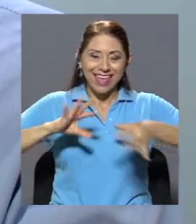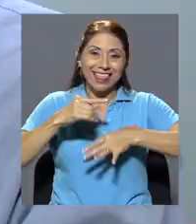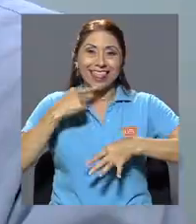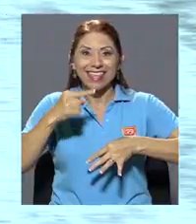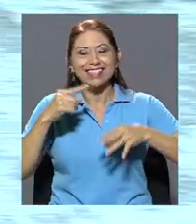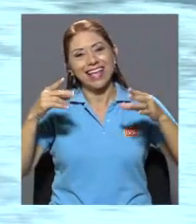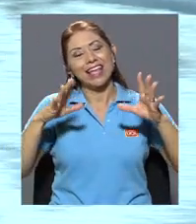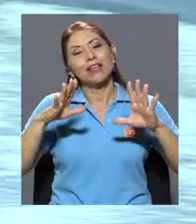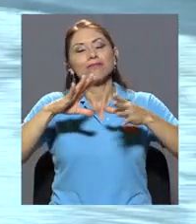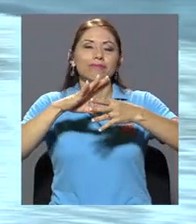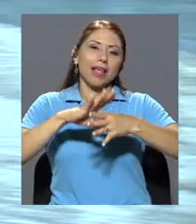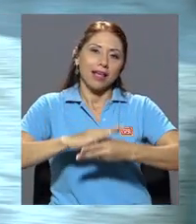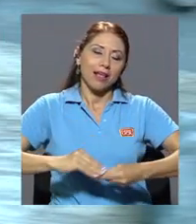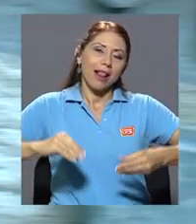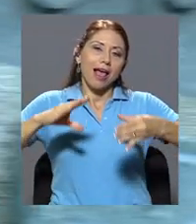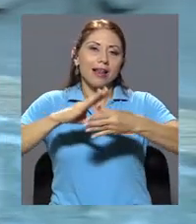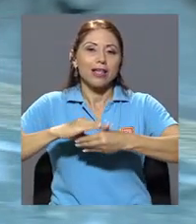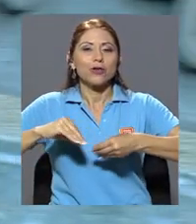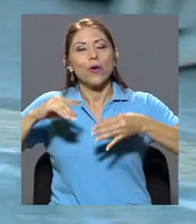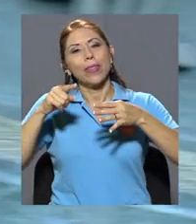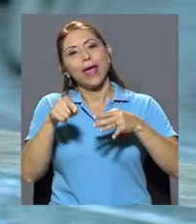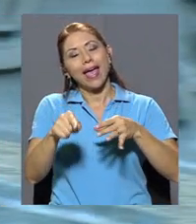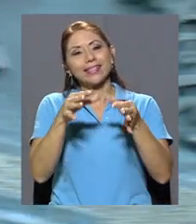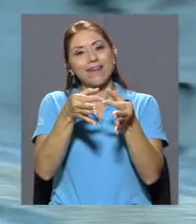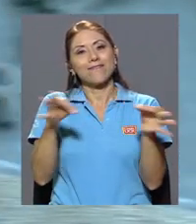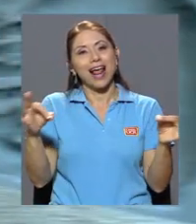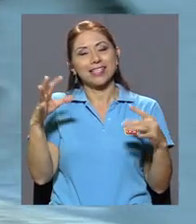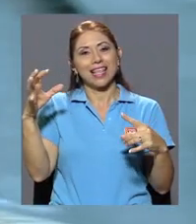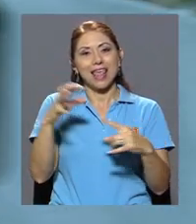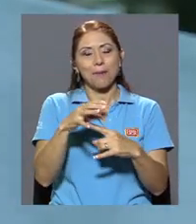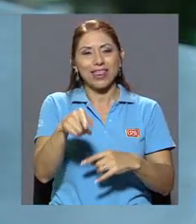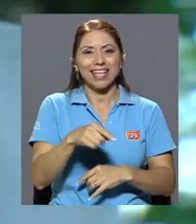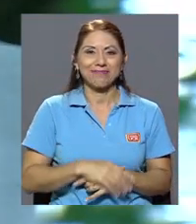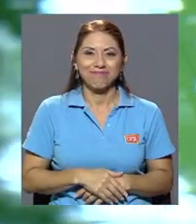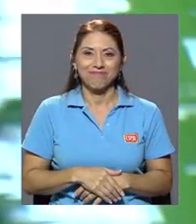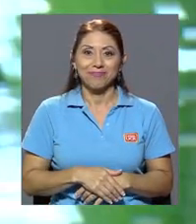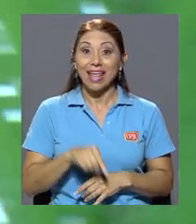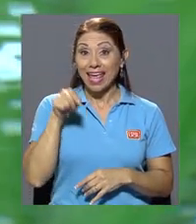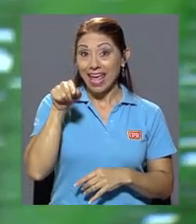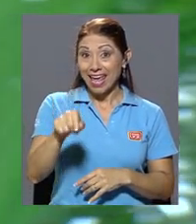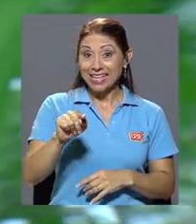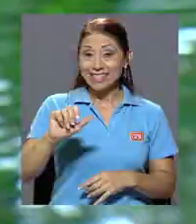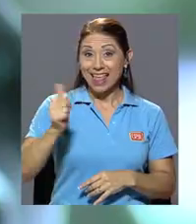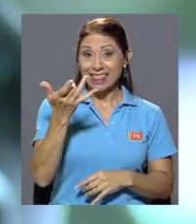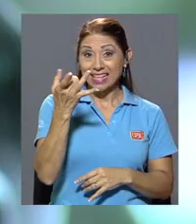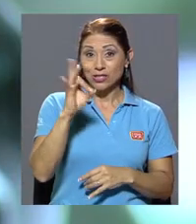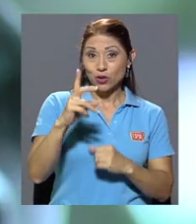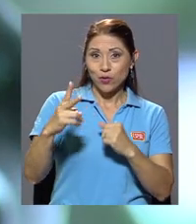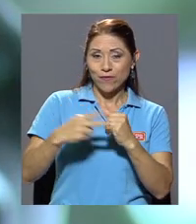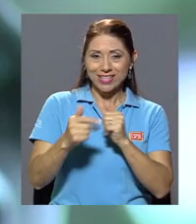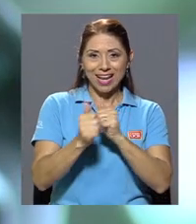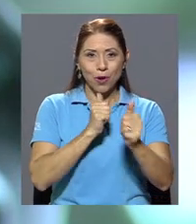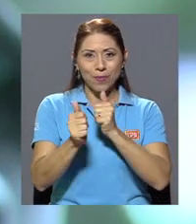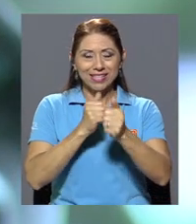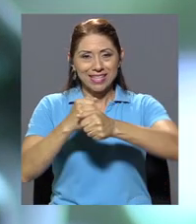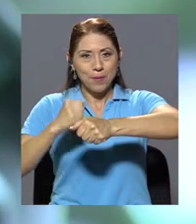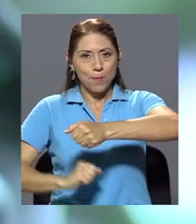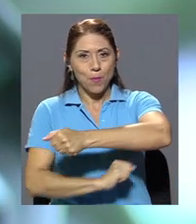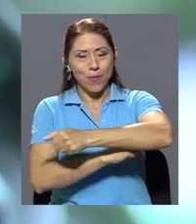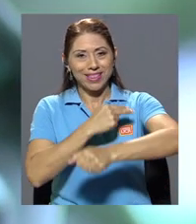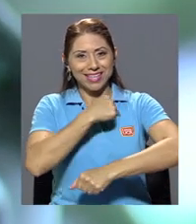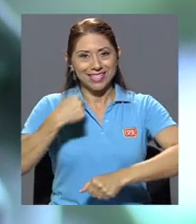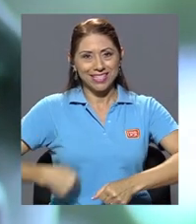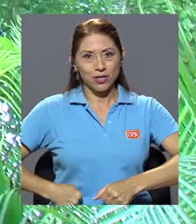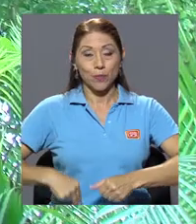subyace a esa frase idiomática. Esta es la decimoctava edición de la competencia Puente